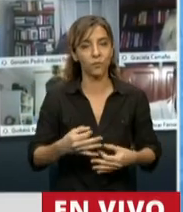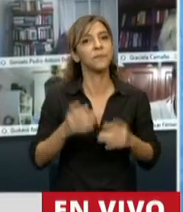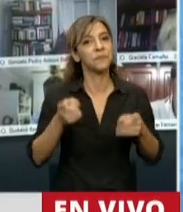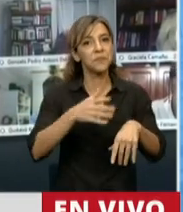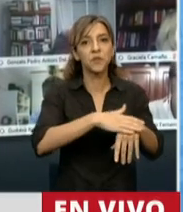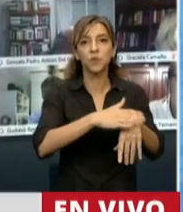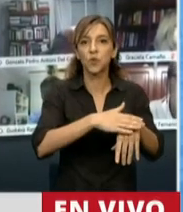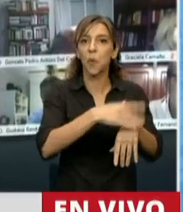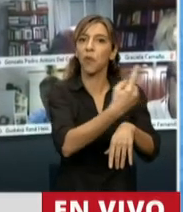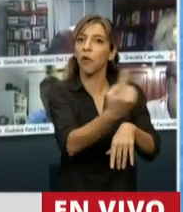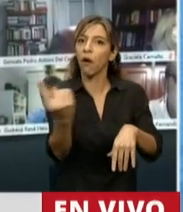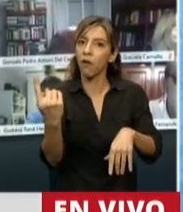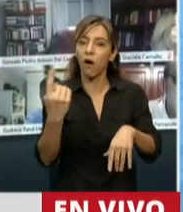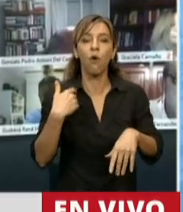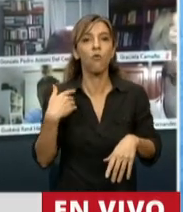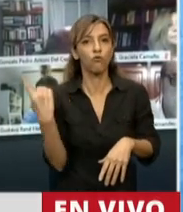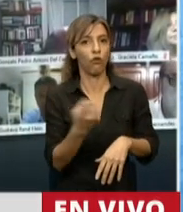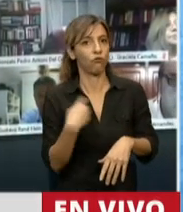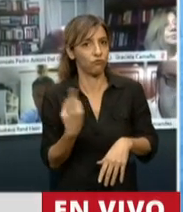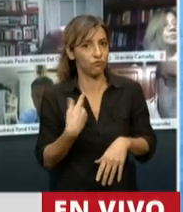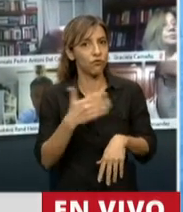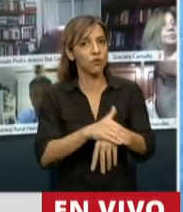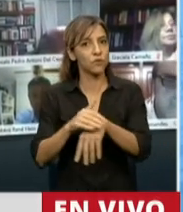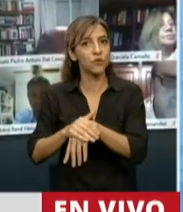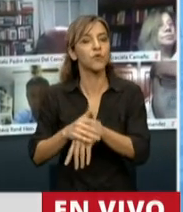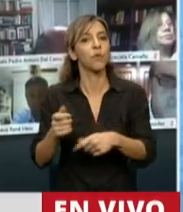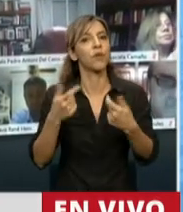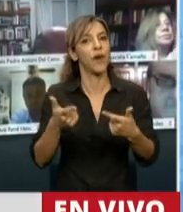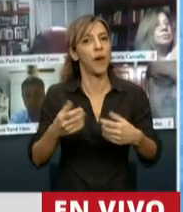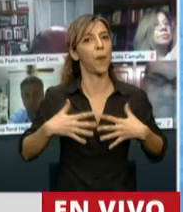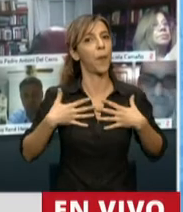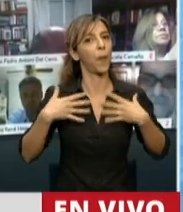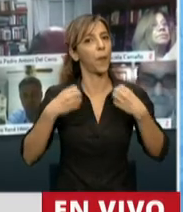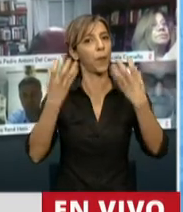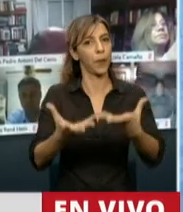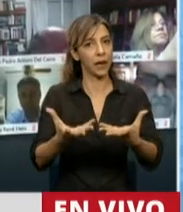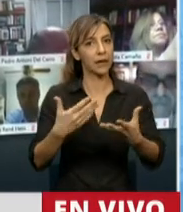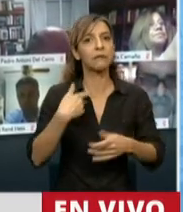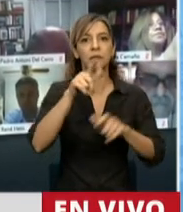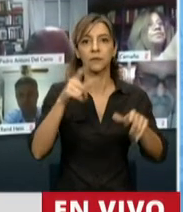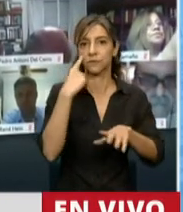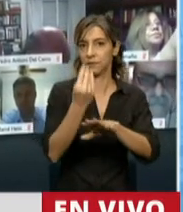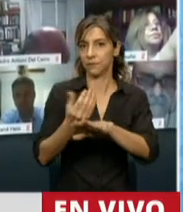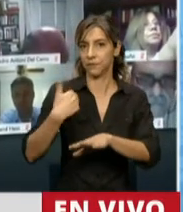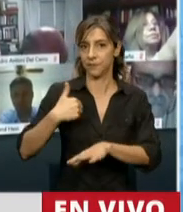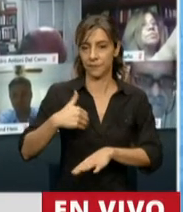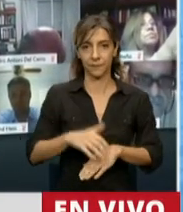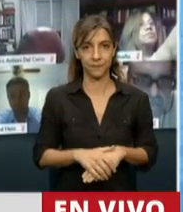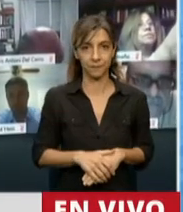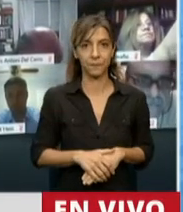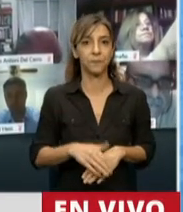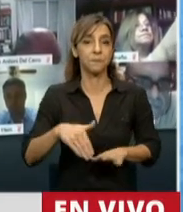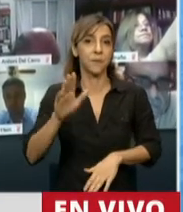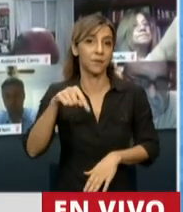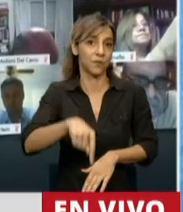obligaciones, la prosperidad que afianza en el bienestar general en que todos anhelamos y más aún en las circunstancias